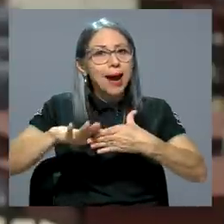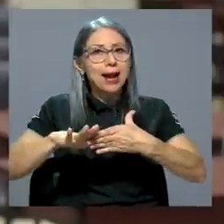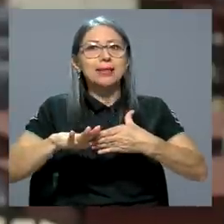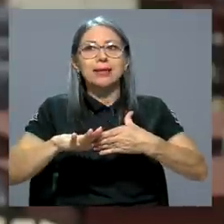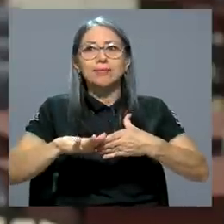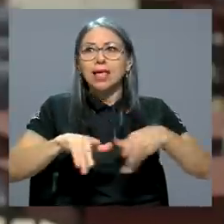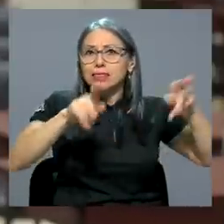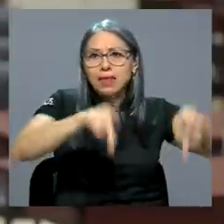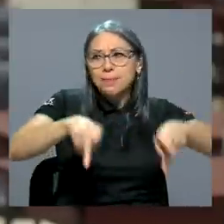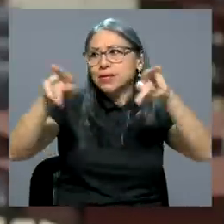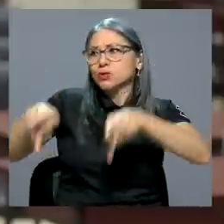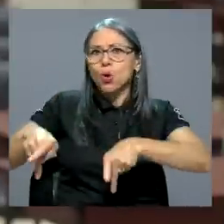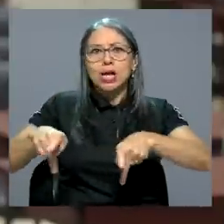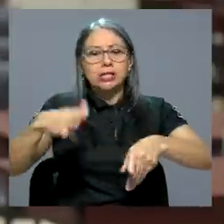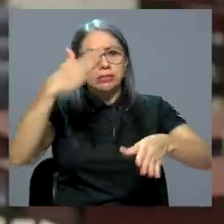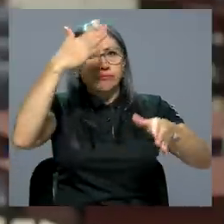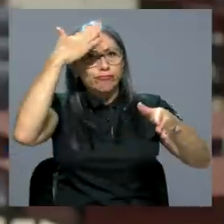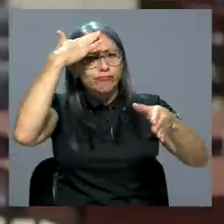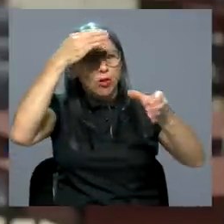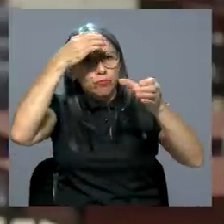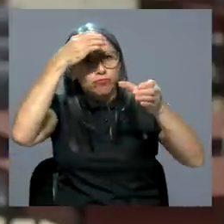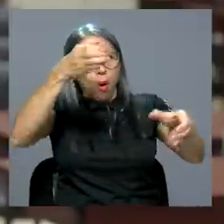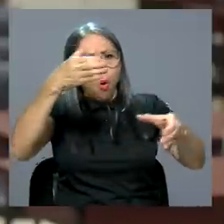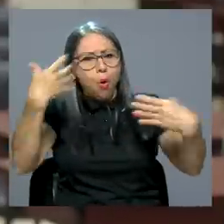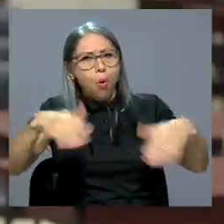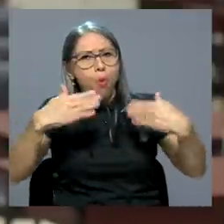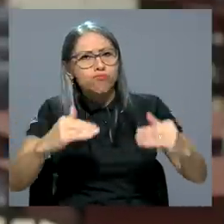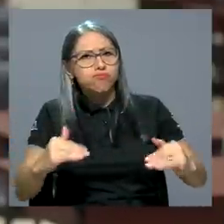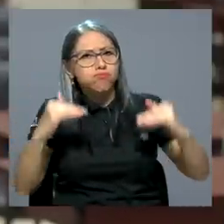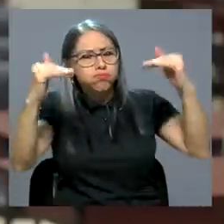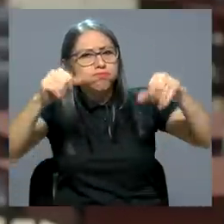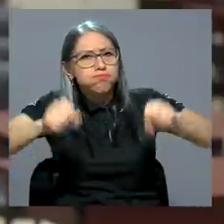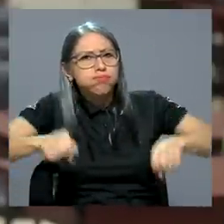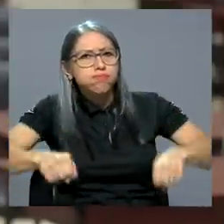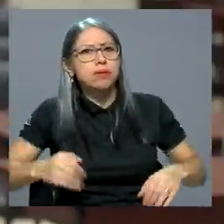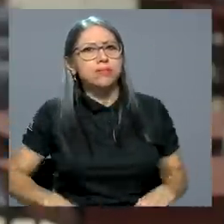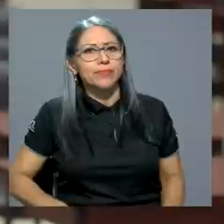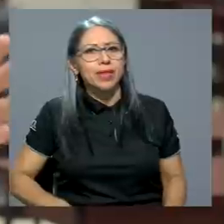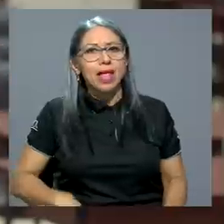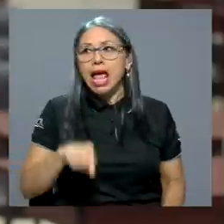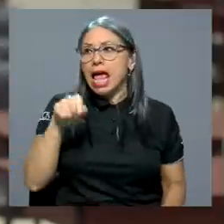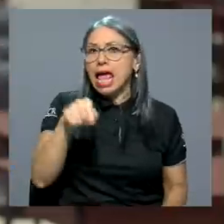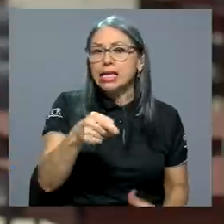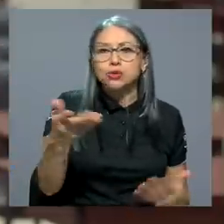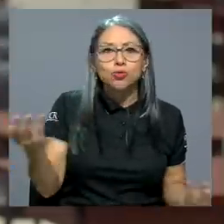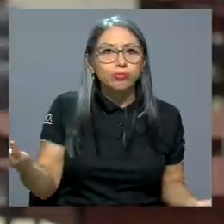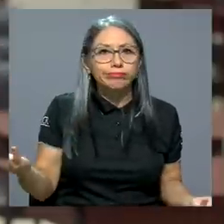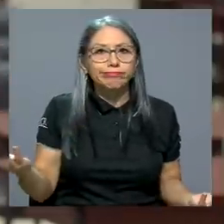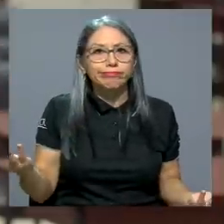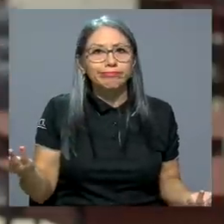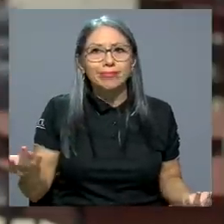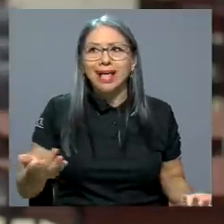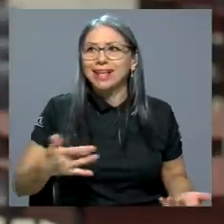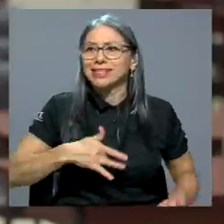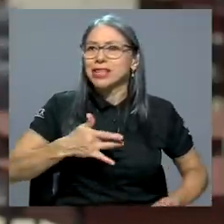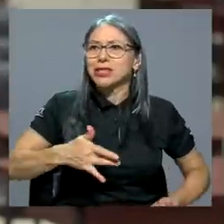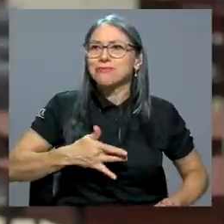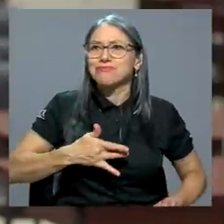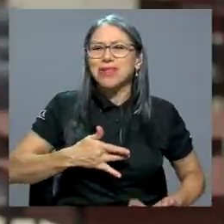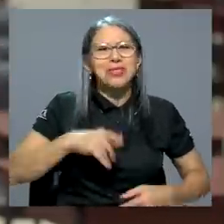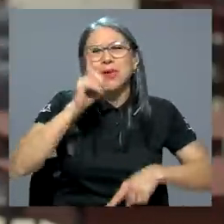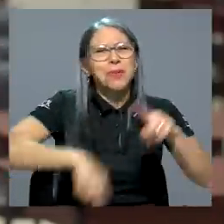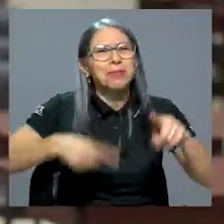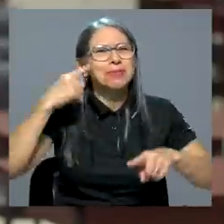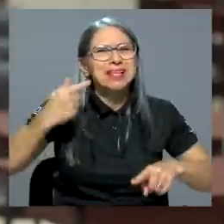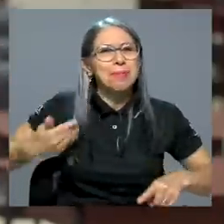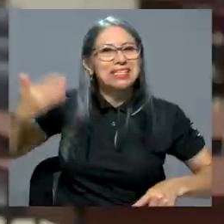de personal altamente capacitado. Esto realmente nos llena, bueno, ahora no podemos